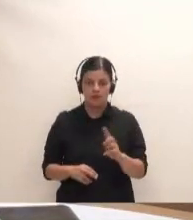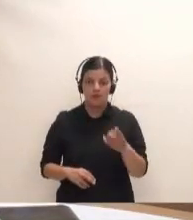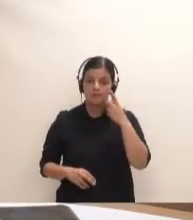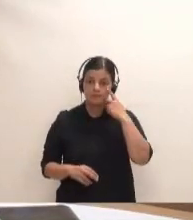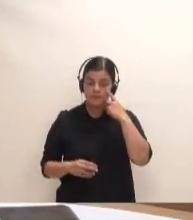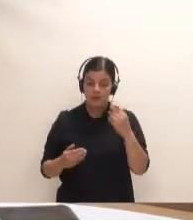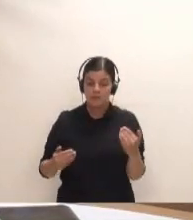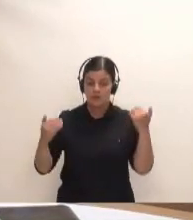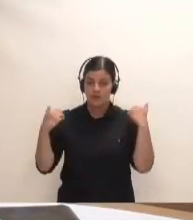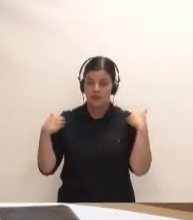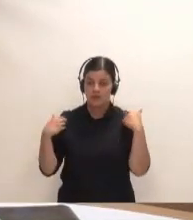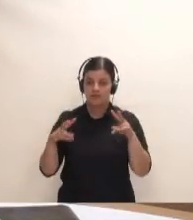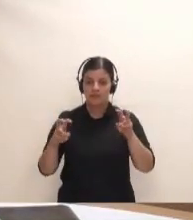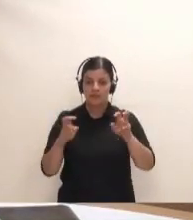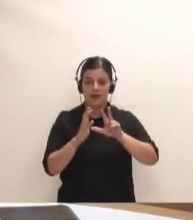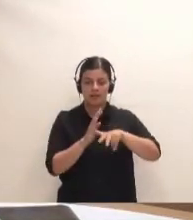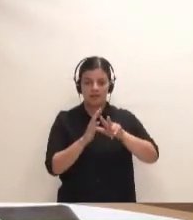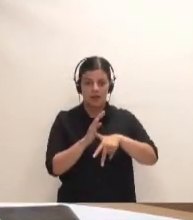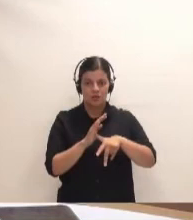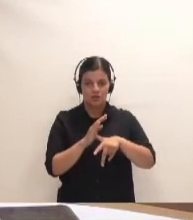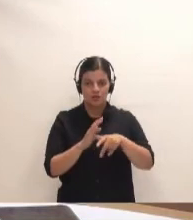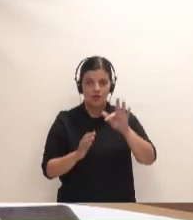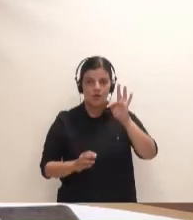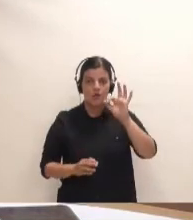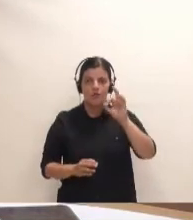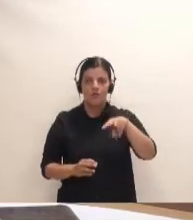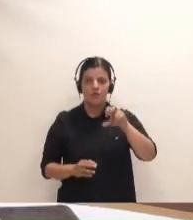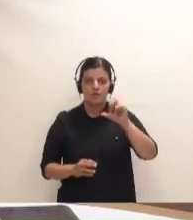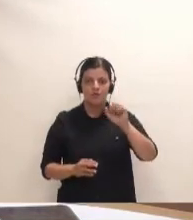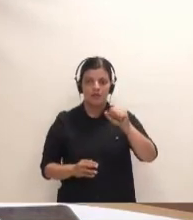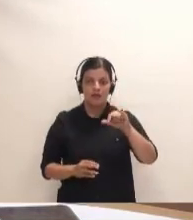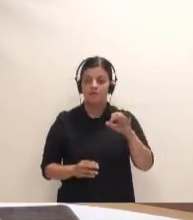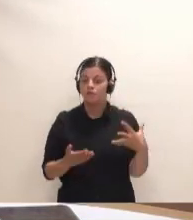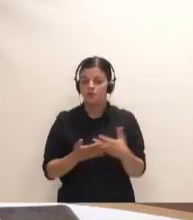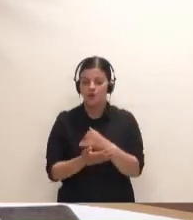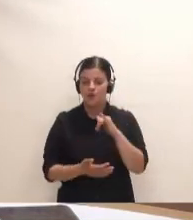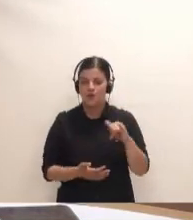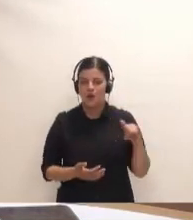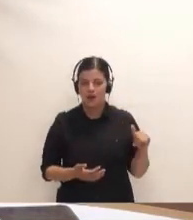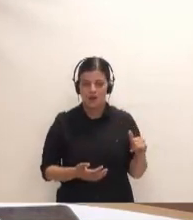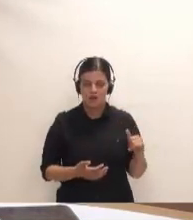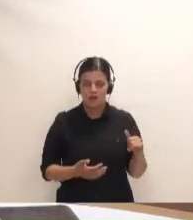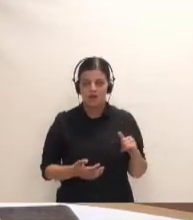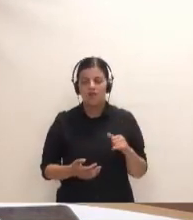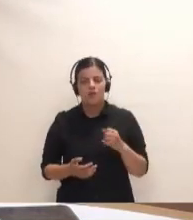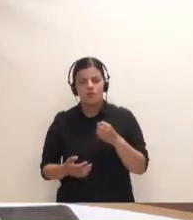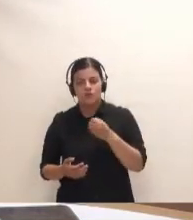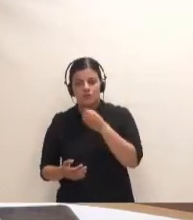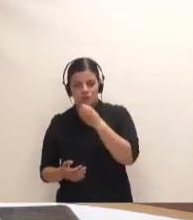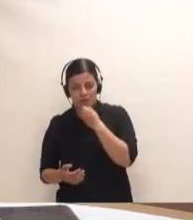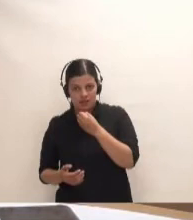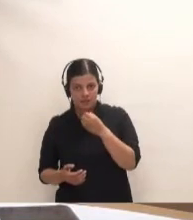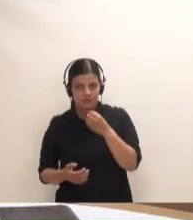Mire, responsabilidades sobre los retrasos de responsabilidad las tenemos todos. El Partido Socialista gobernó